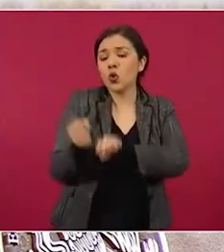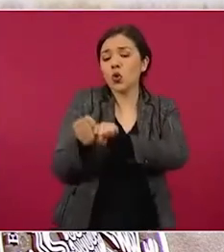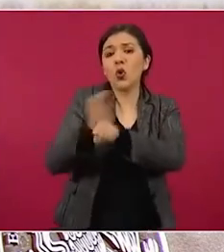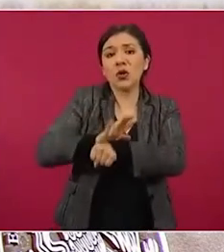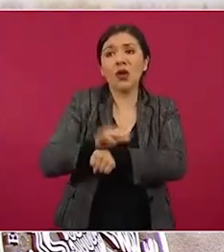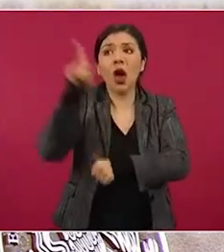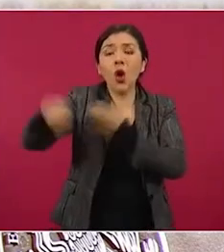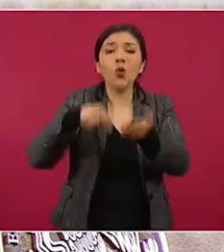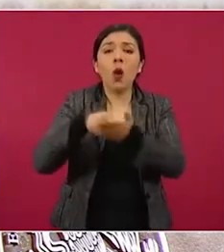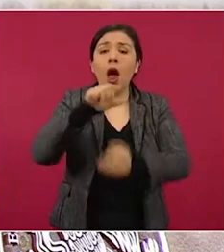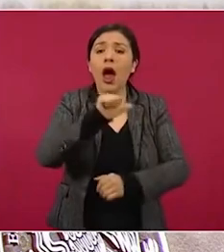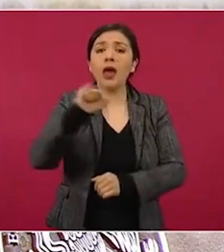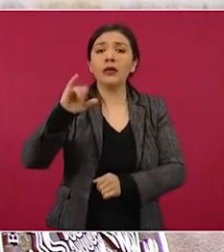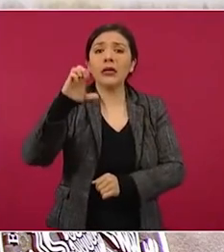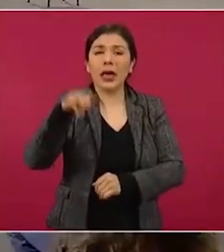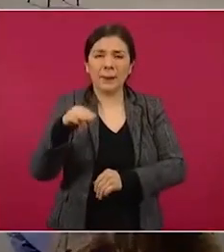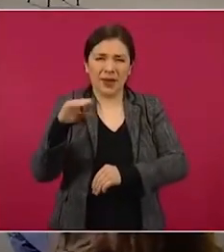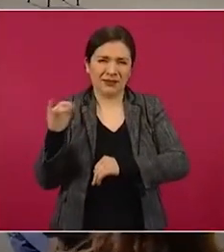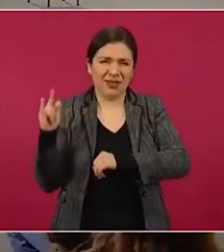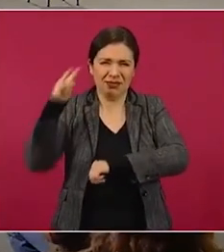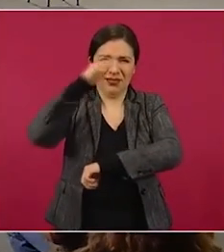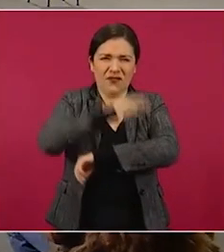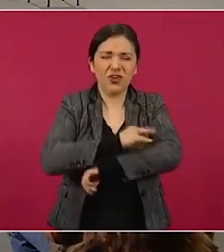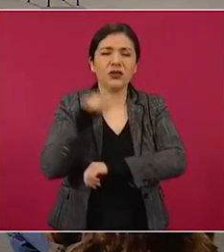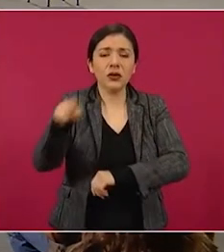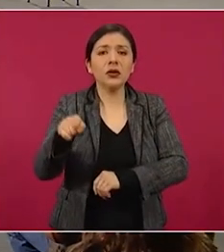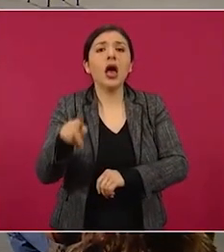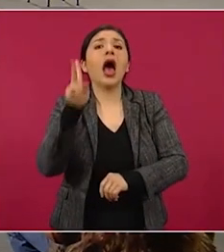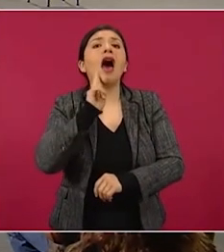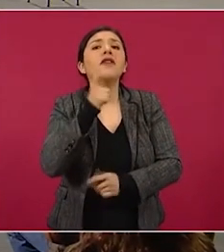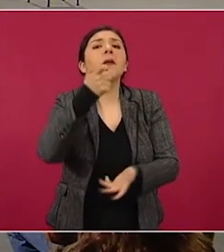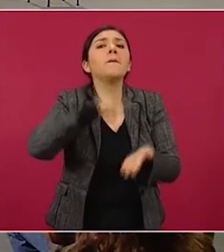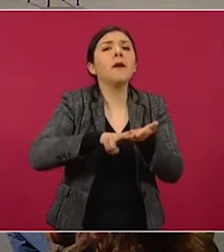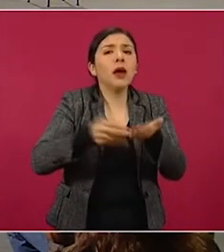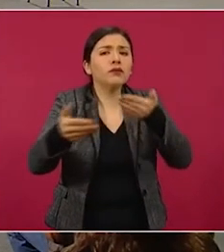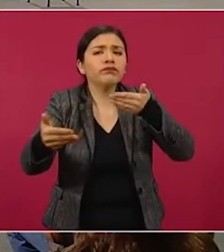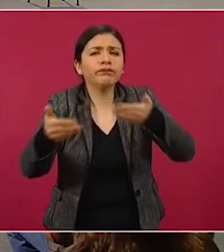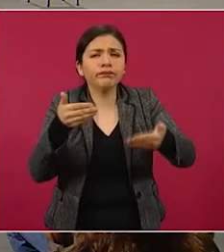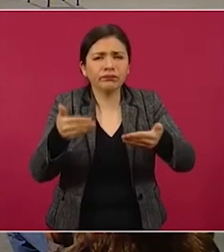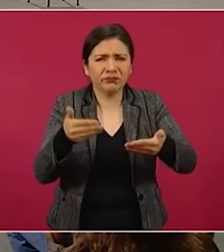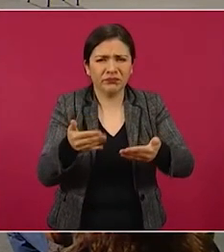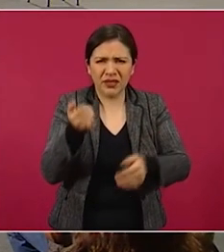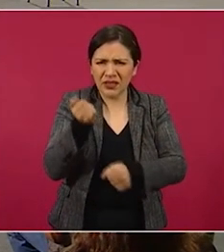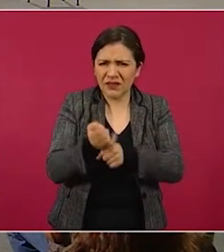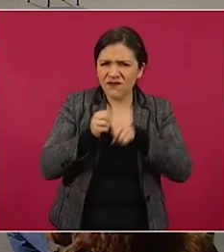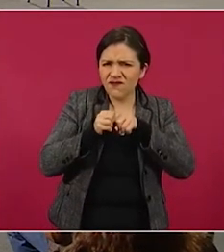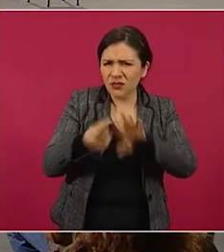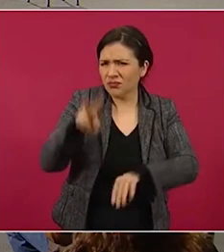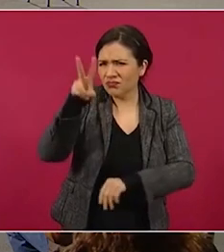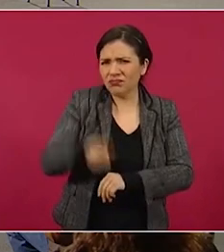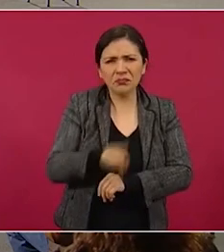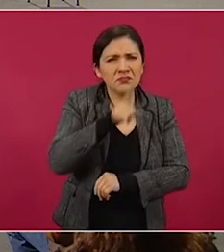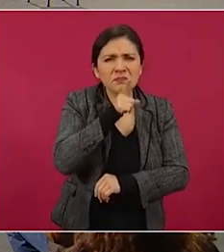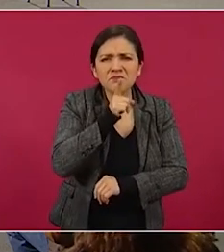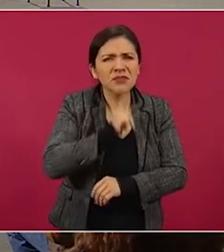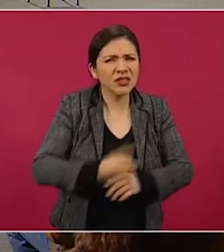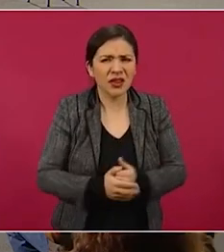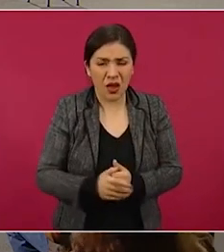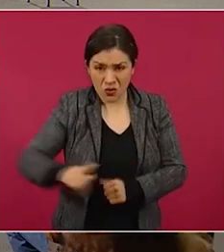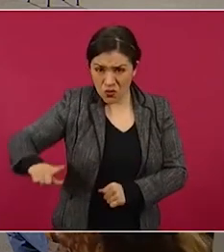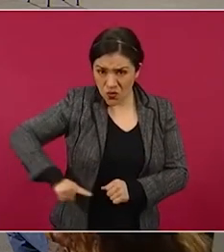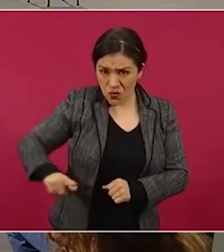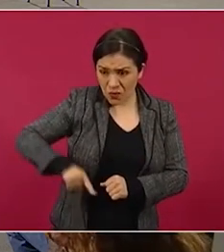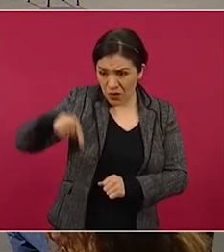Internacional Benito Juárez y las comparó en precios. Esta información es falsa. Ni el